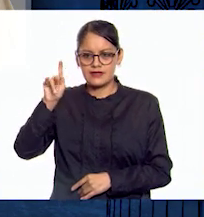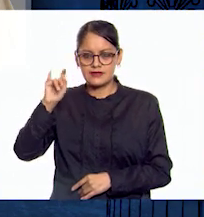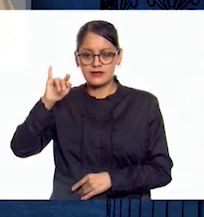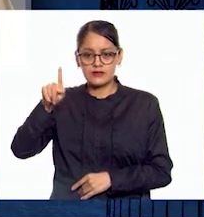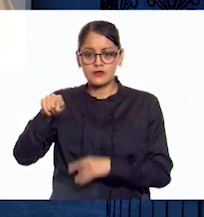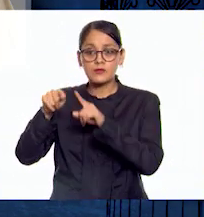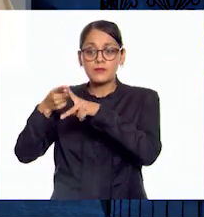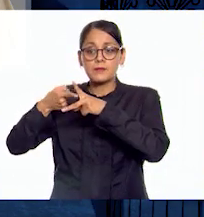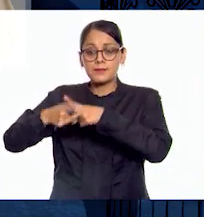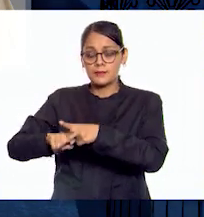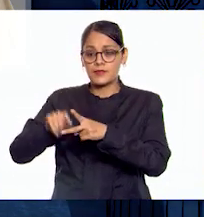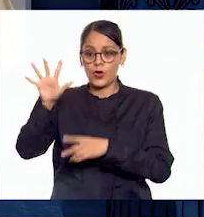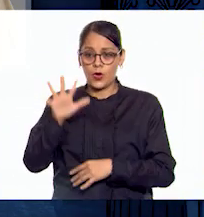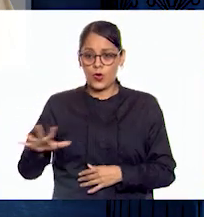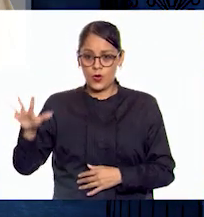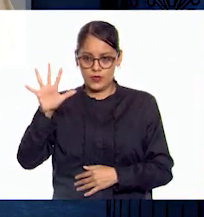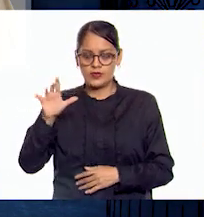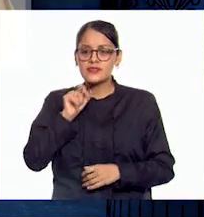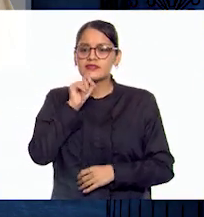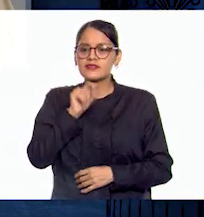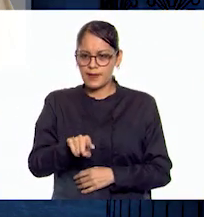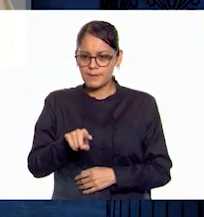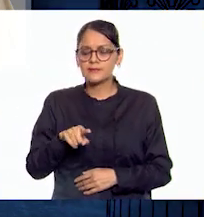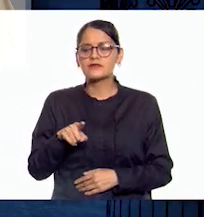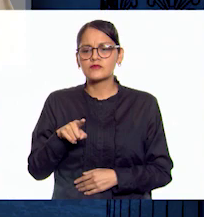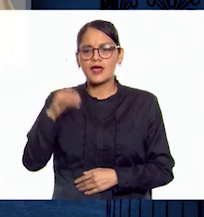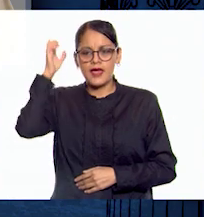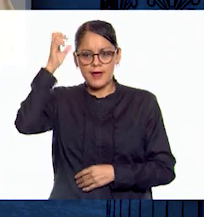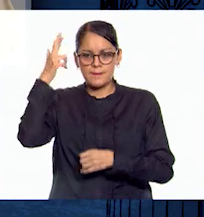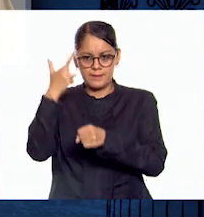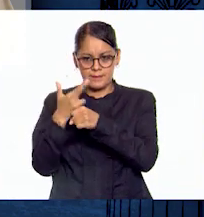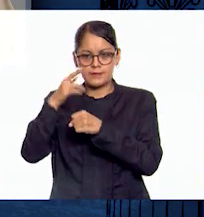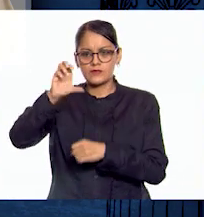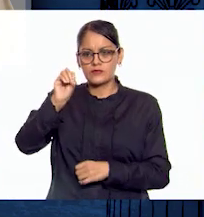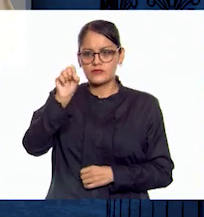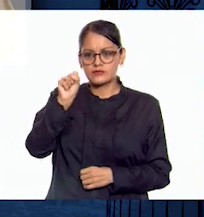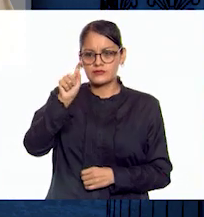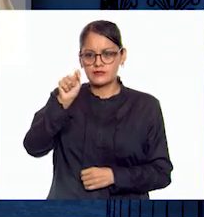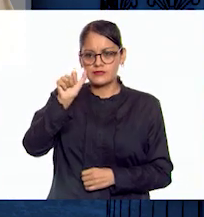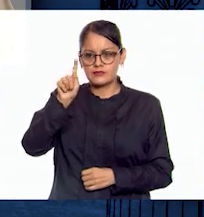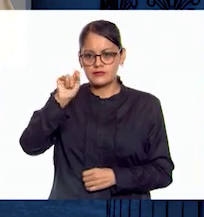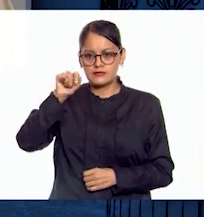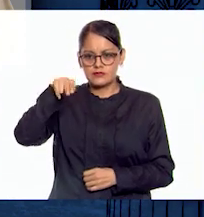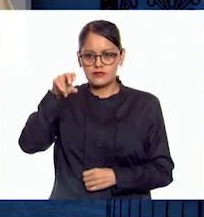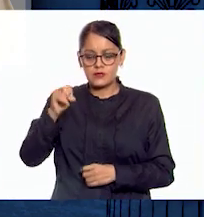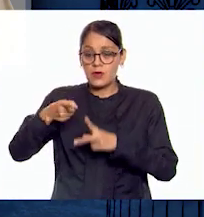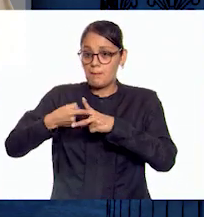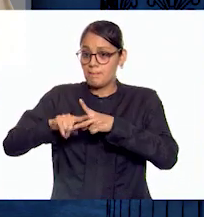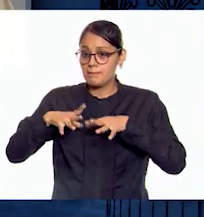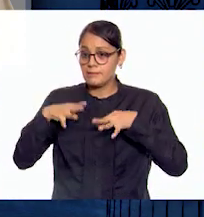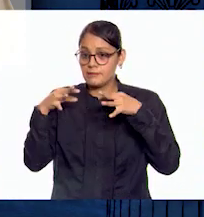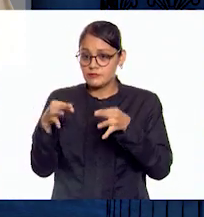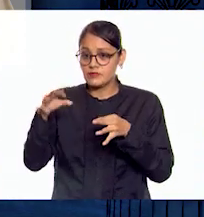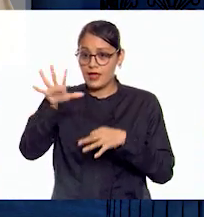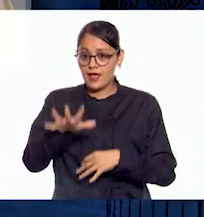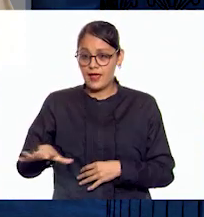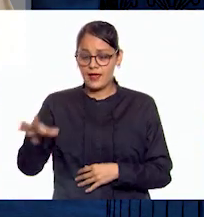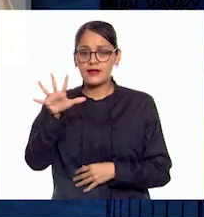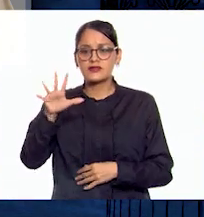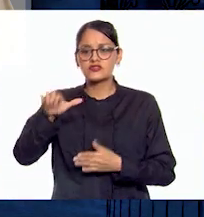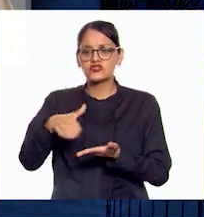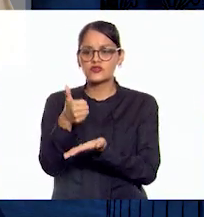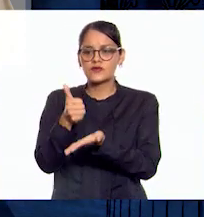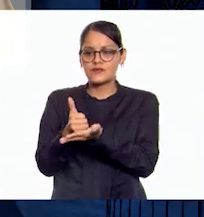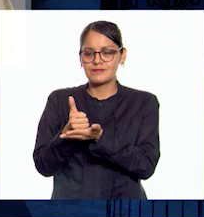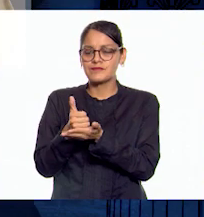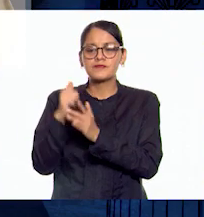Oriente. También se debió a que el emperador Constantino estableció la capital de este imperio en la antigua ciudad